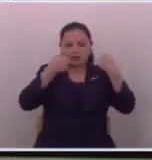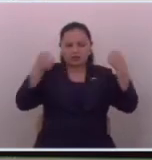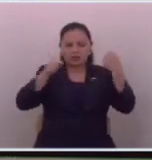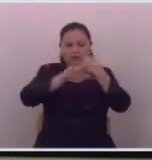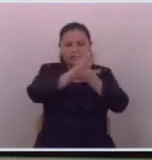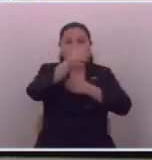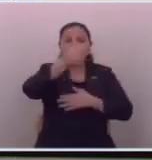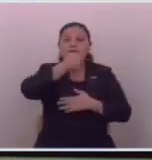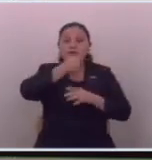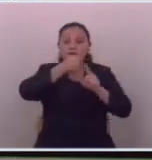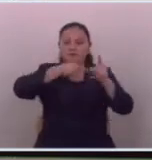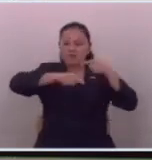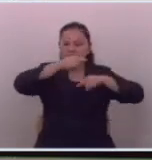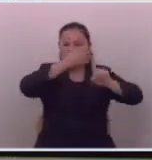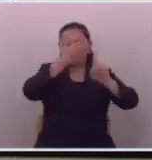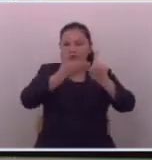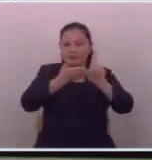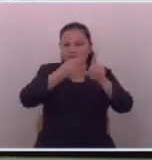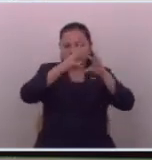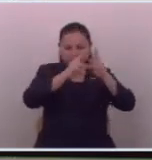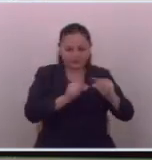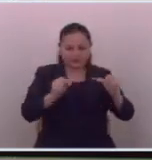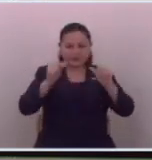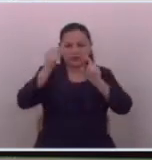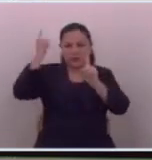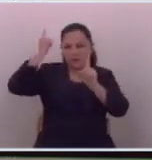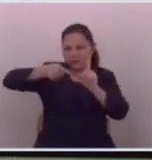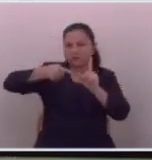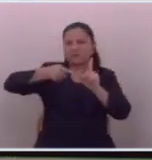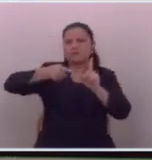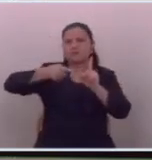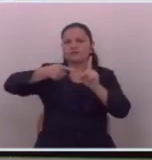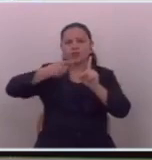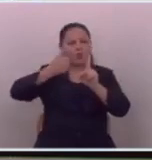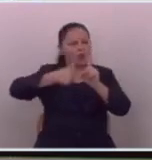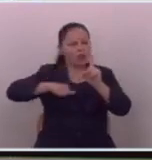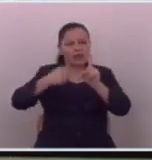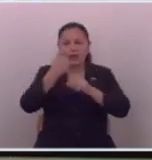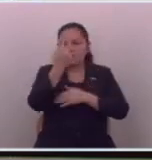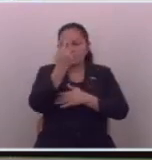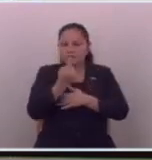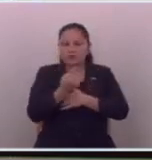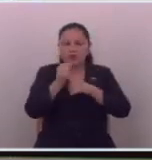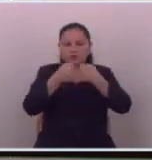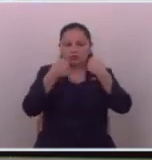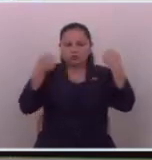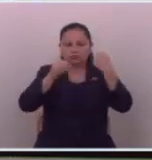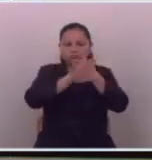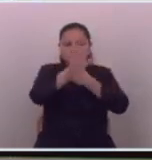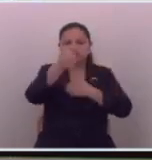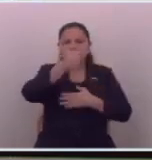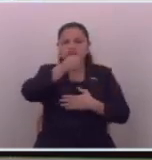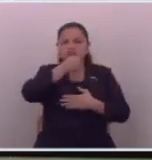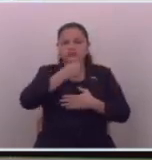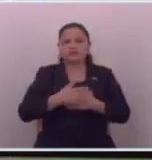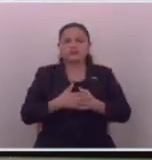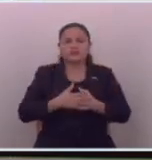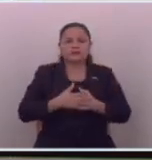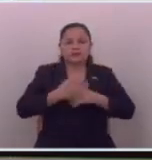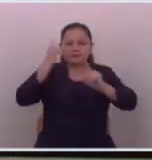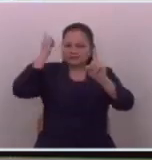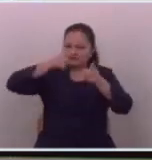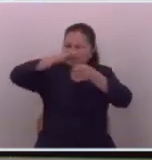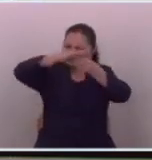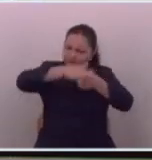periódico los que condenaron a cualquiera por una página de periódico los que